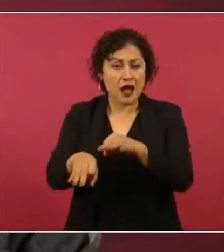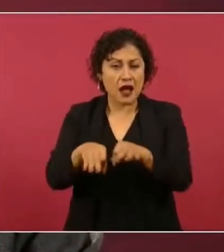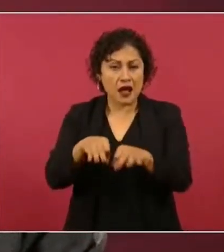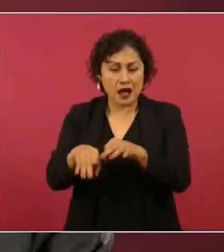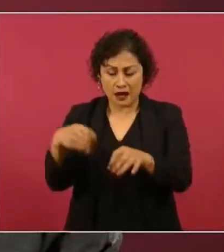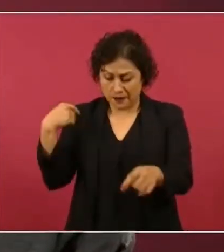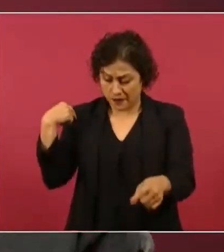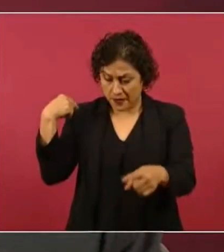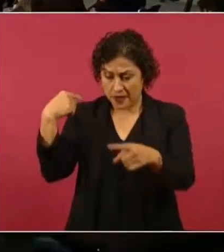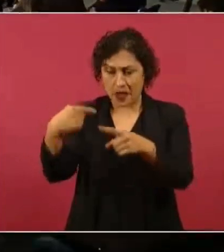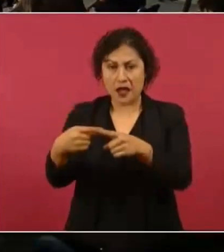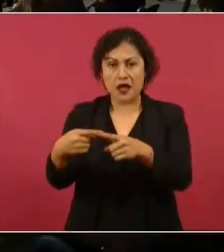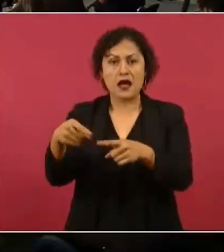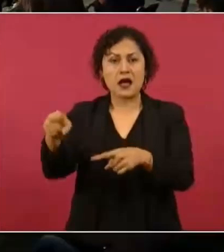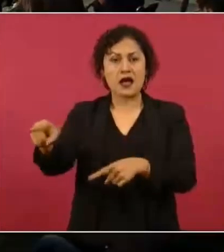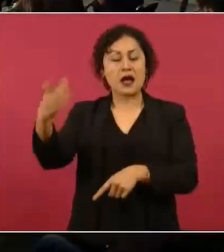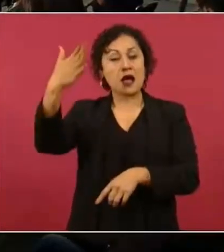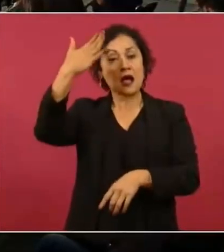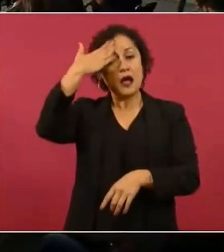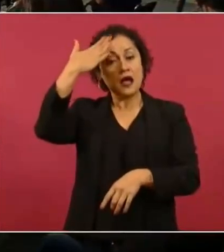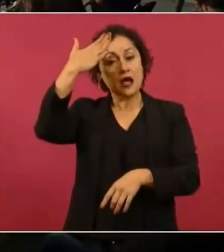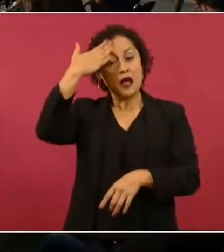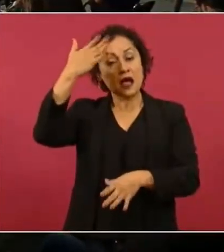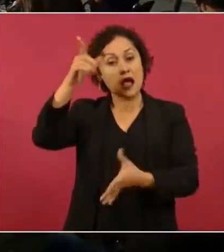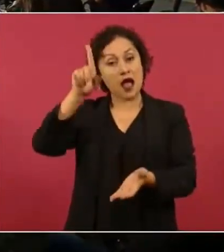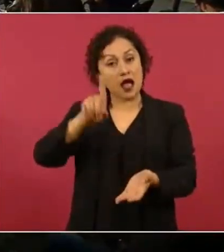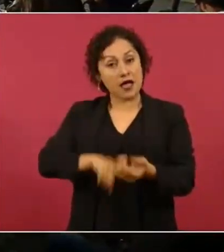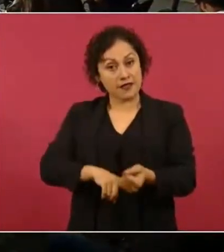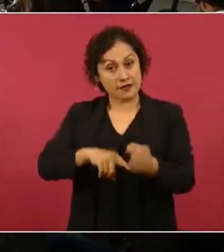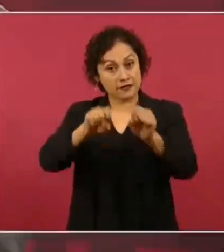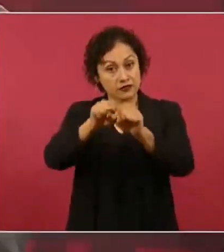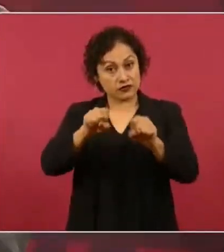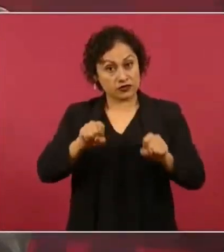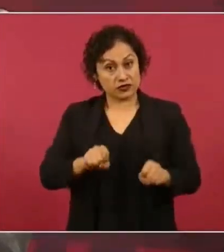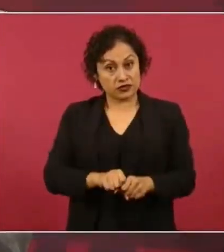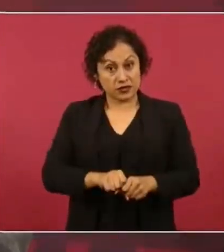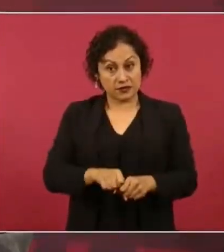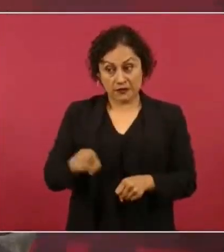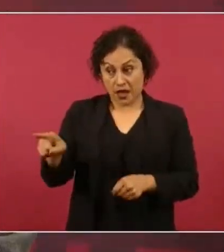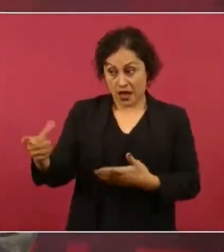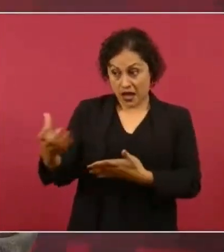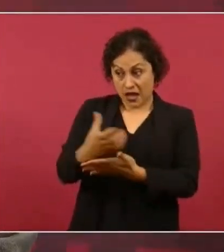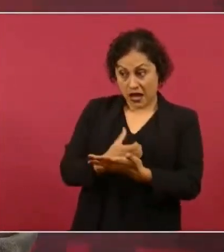mandamás, que gana más que yo,